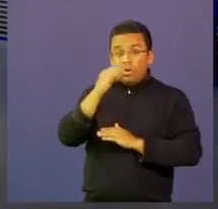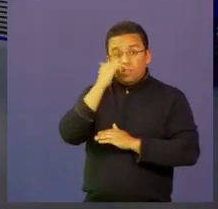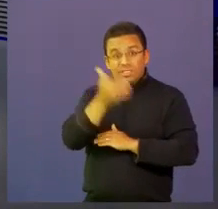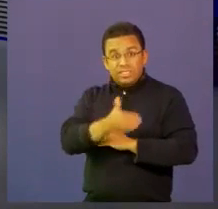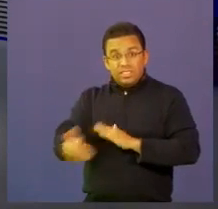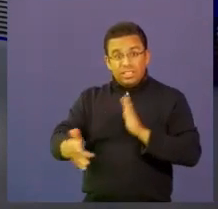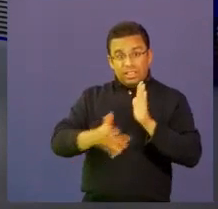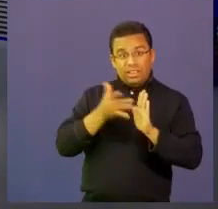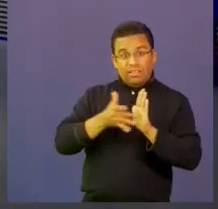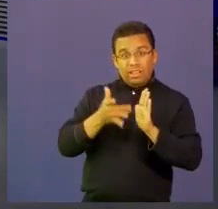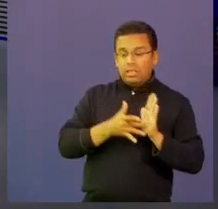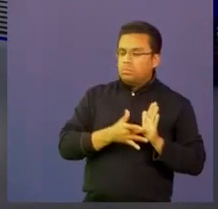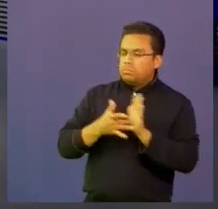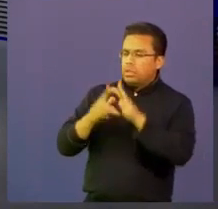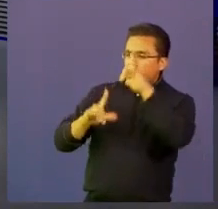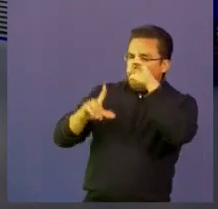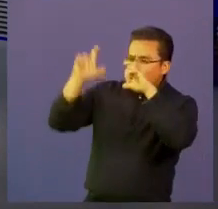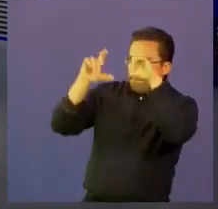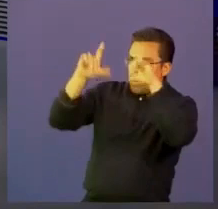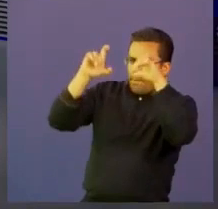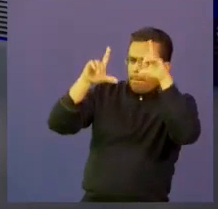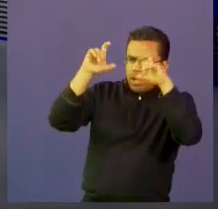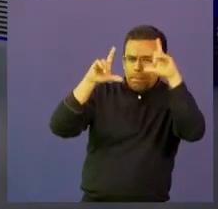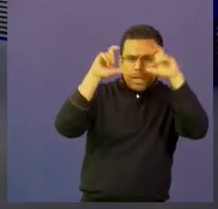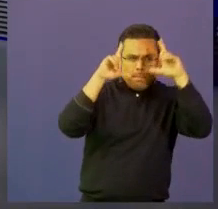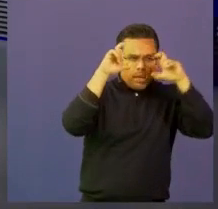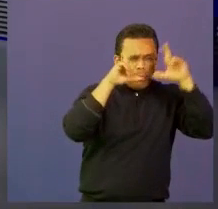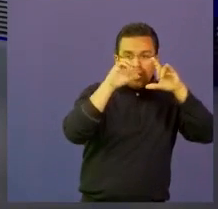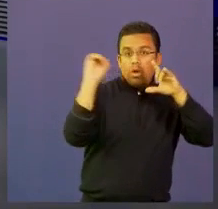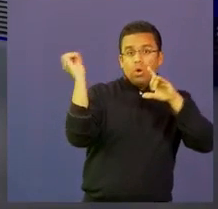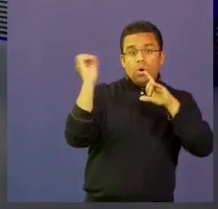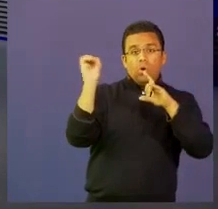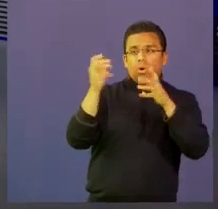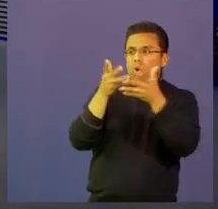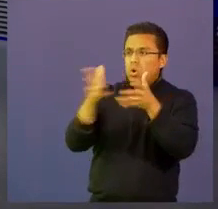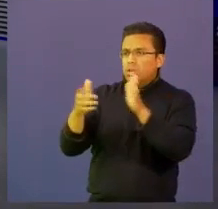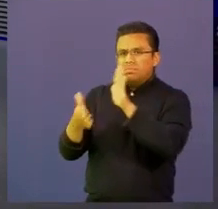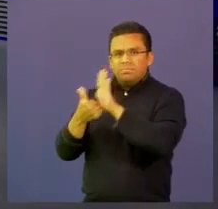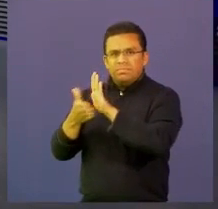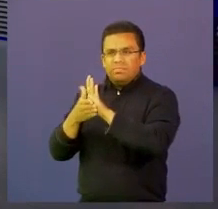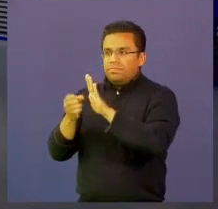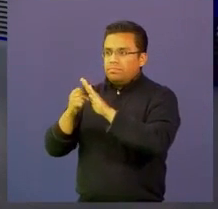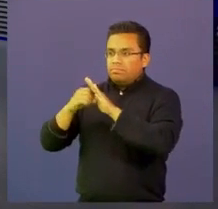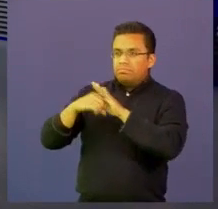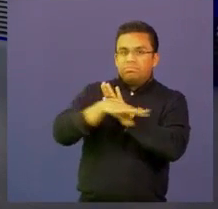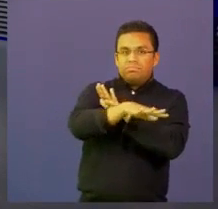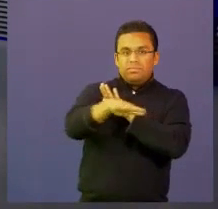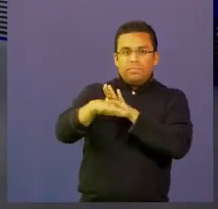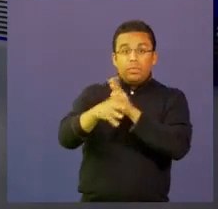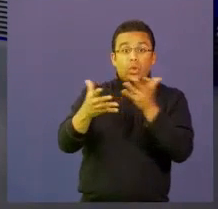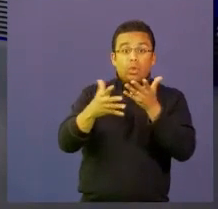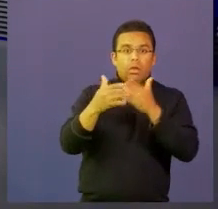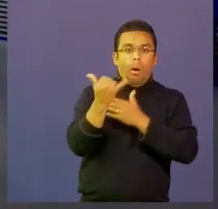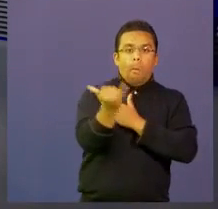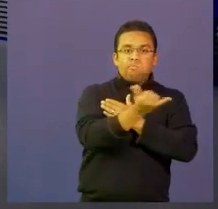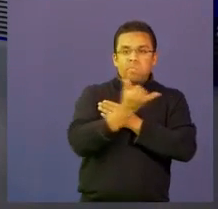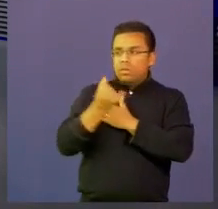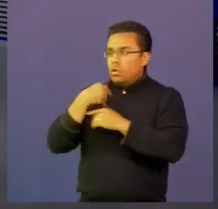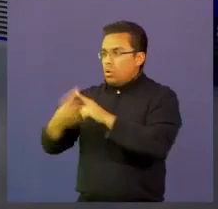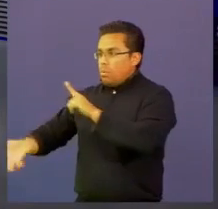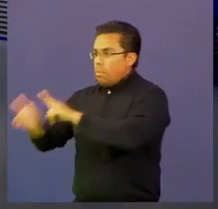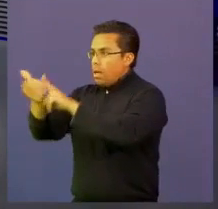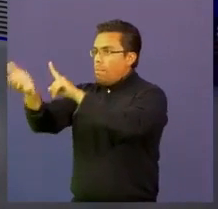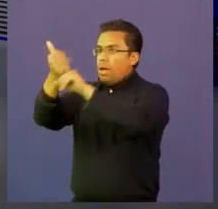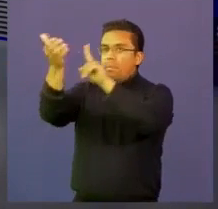capturas y ponen en herramientas también tecnológicas del mundo. En plataformas comparten lo que ellos encuentran y esto empieza a generar